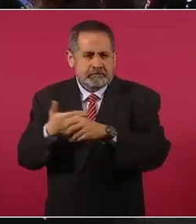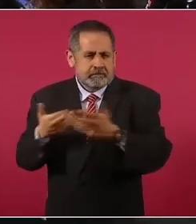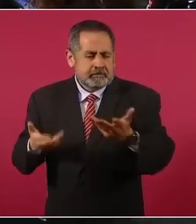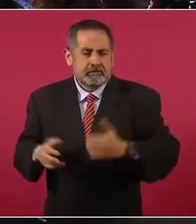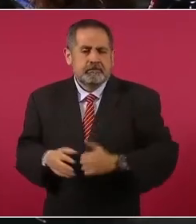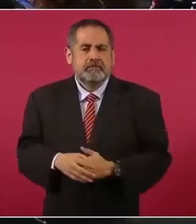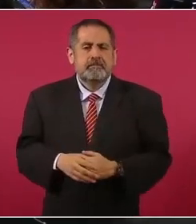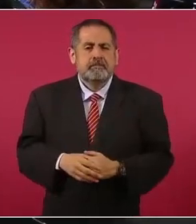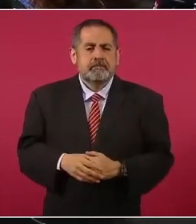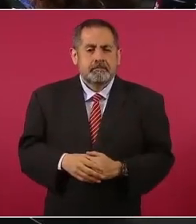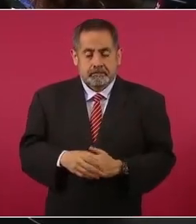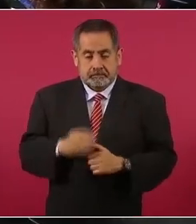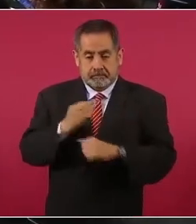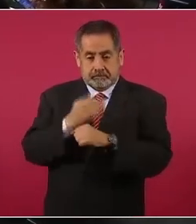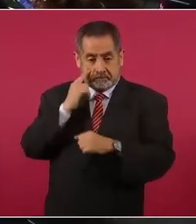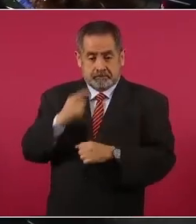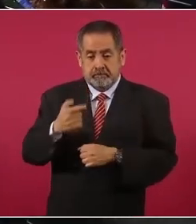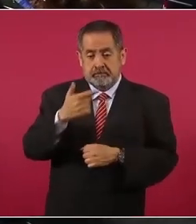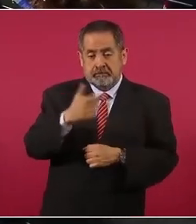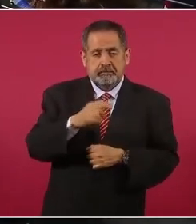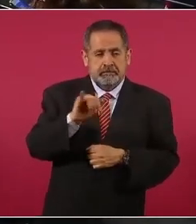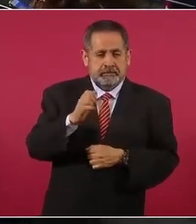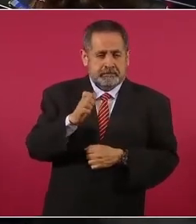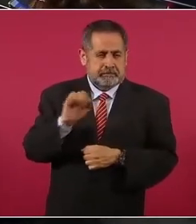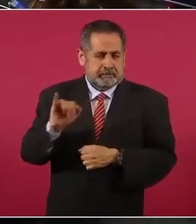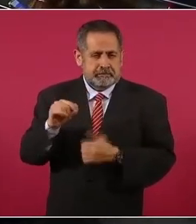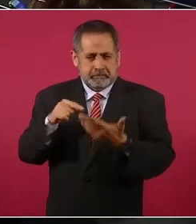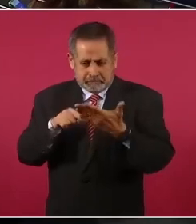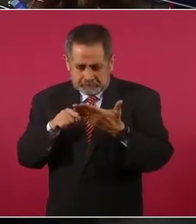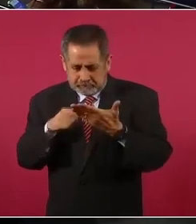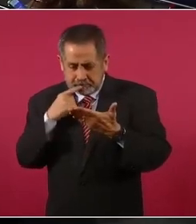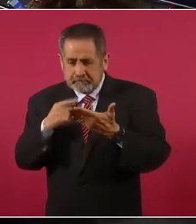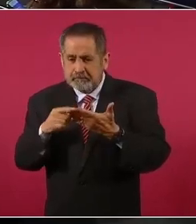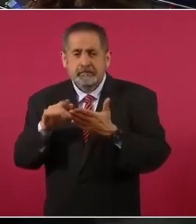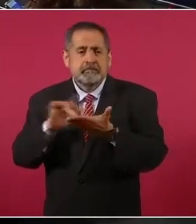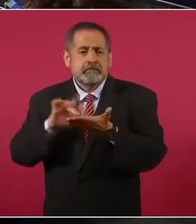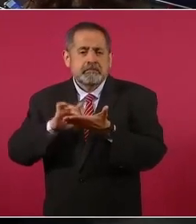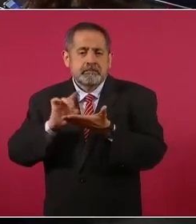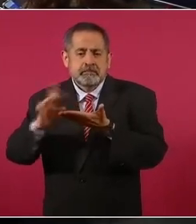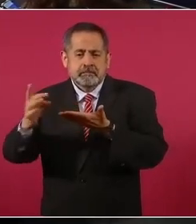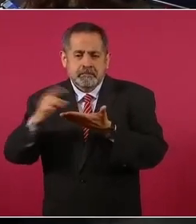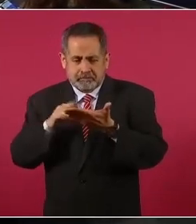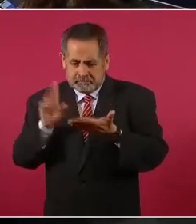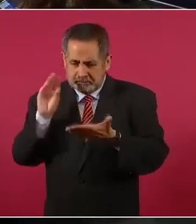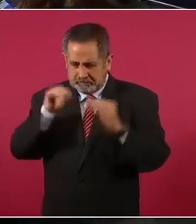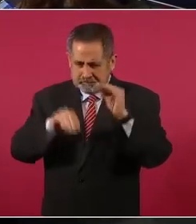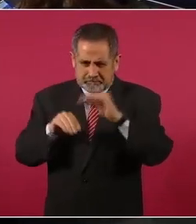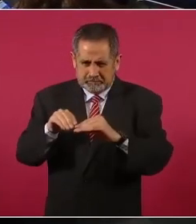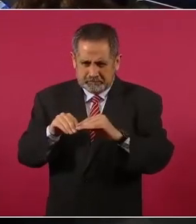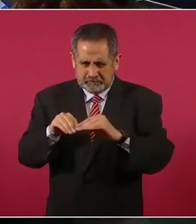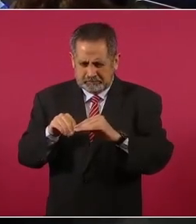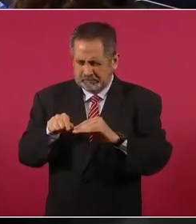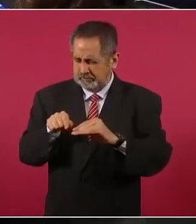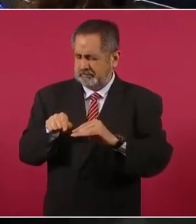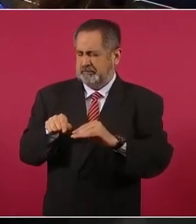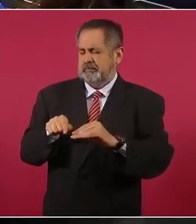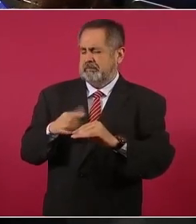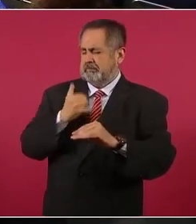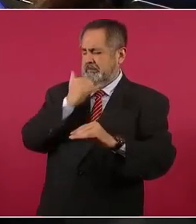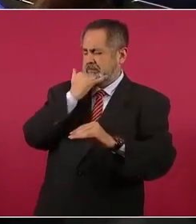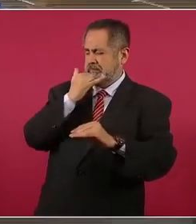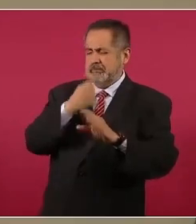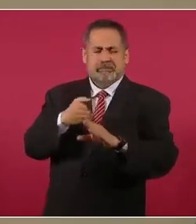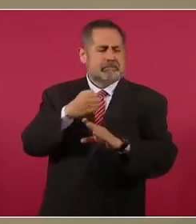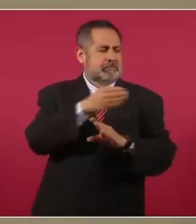demostrando o lo que dice el GIEI es que estos mensajes contienen elementos que no existían en la aplicación al momento